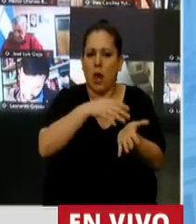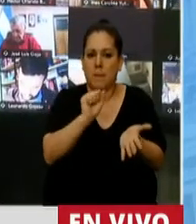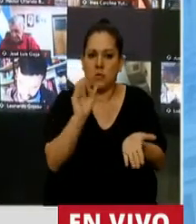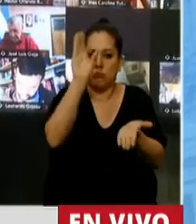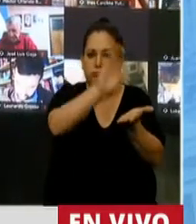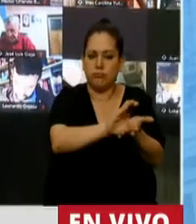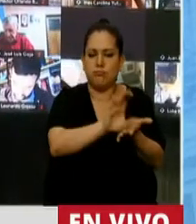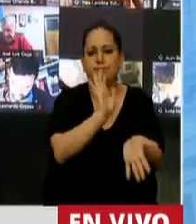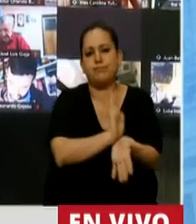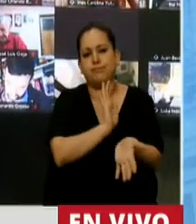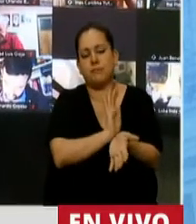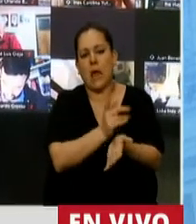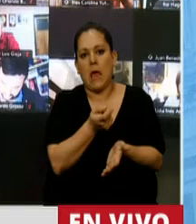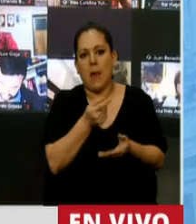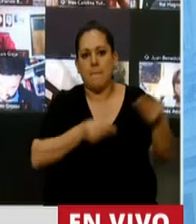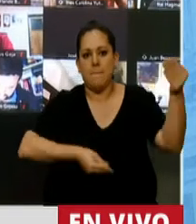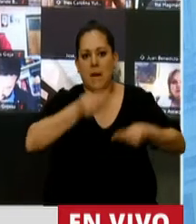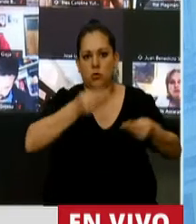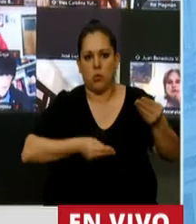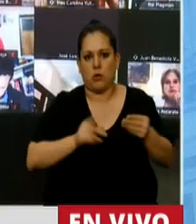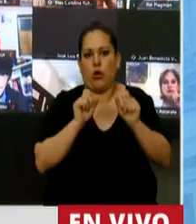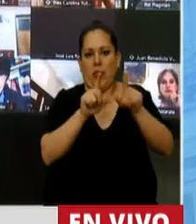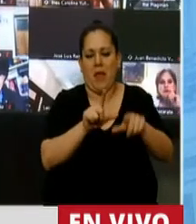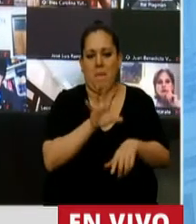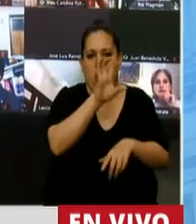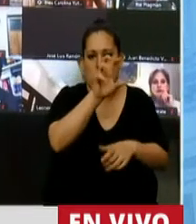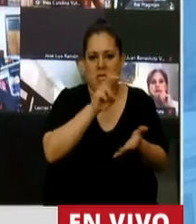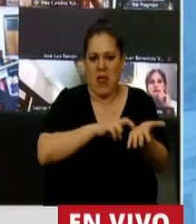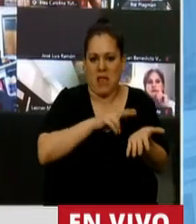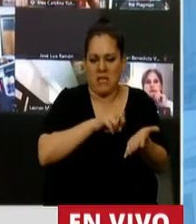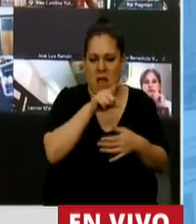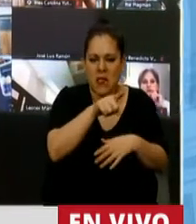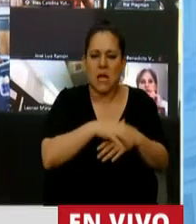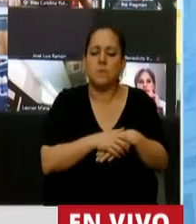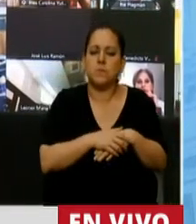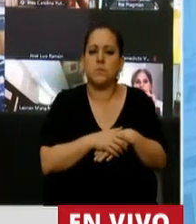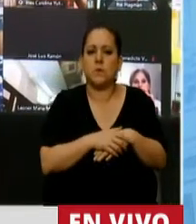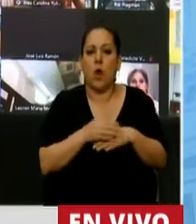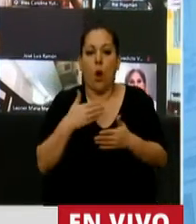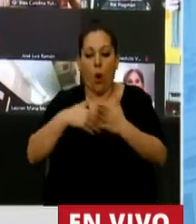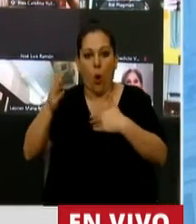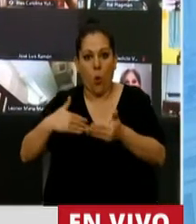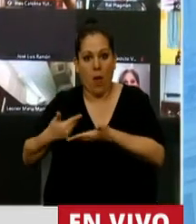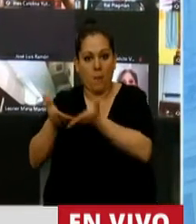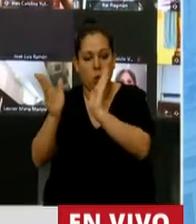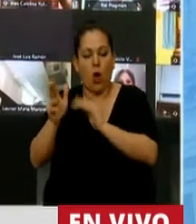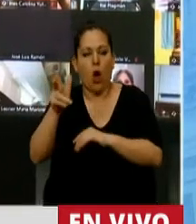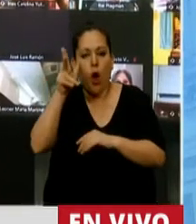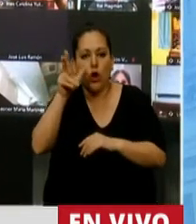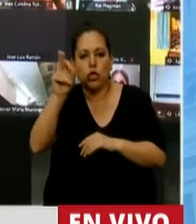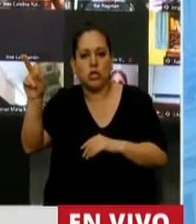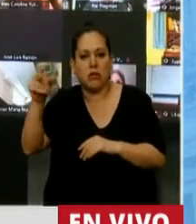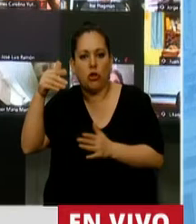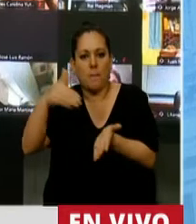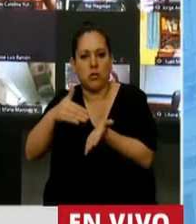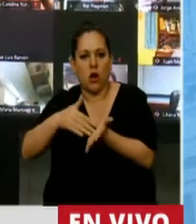hablando de casi un presupuesto de la provincia. El monto total para las obras públicas es de más de 2.800 millones de pesos. A